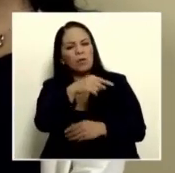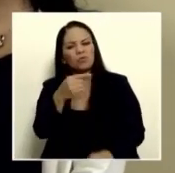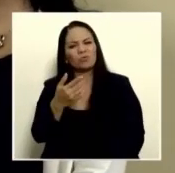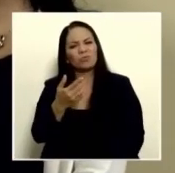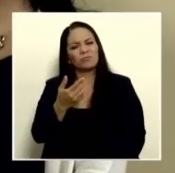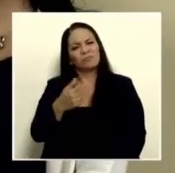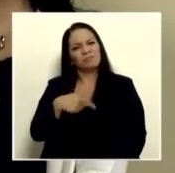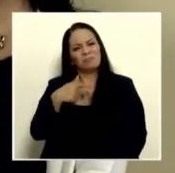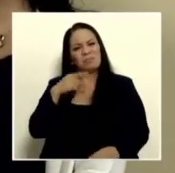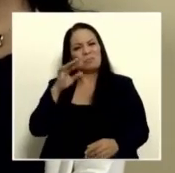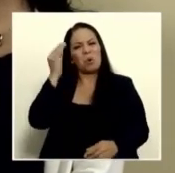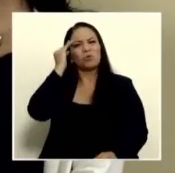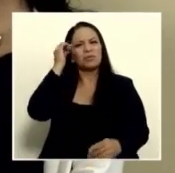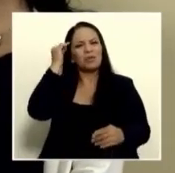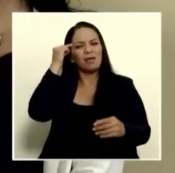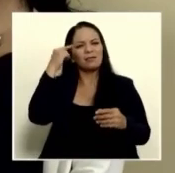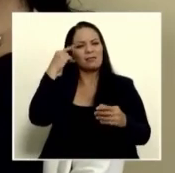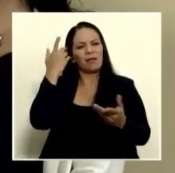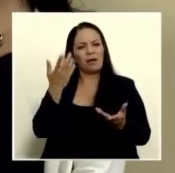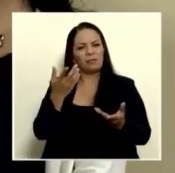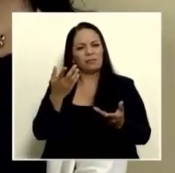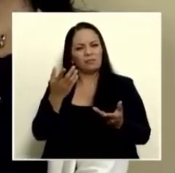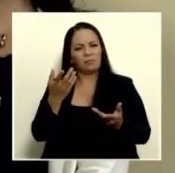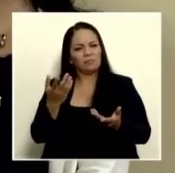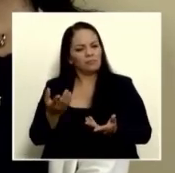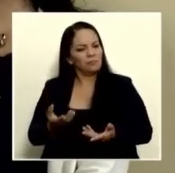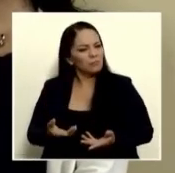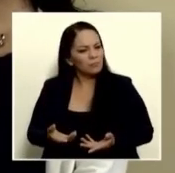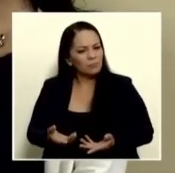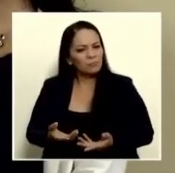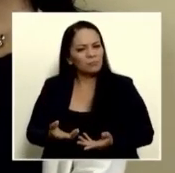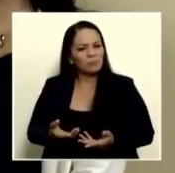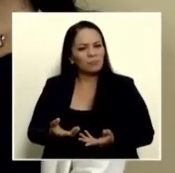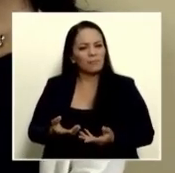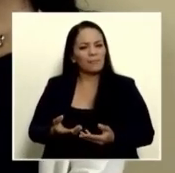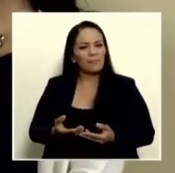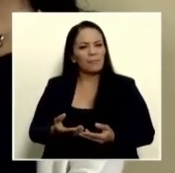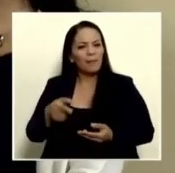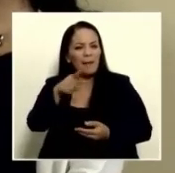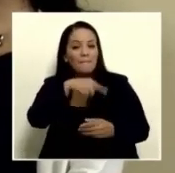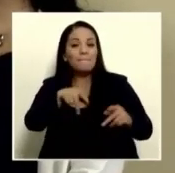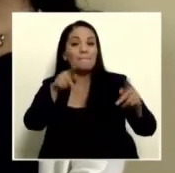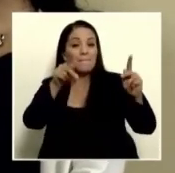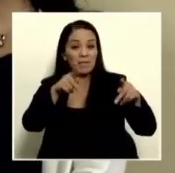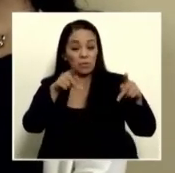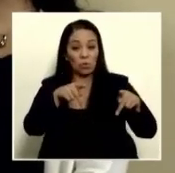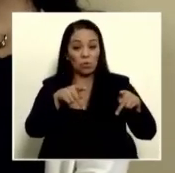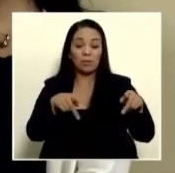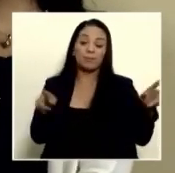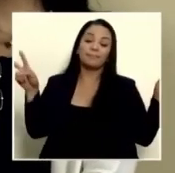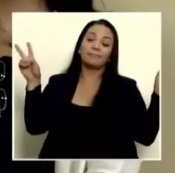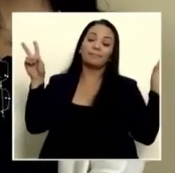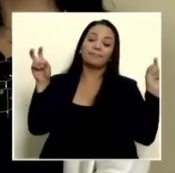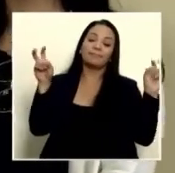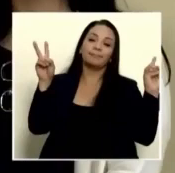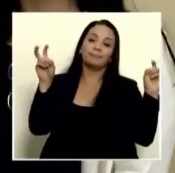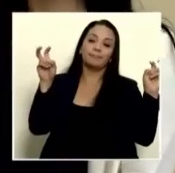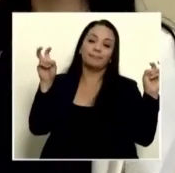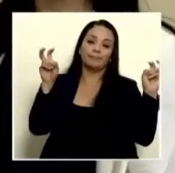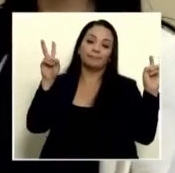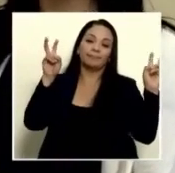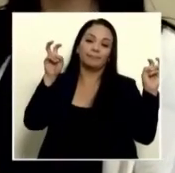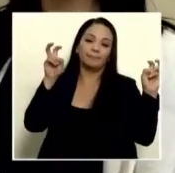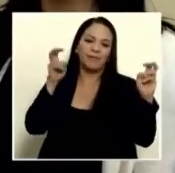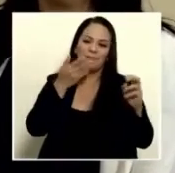también podrán dormir los disfrazados defensores de la libertad de prensa